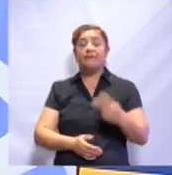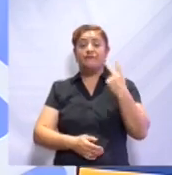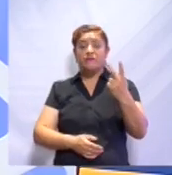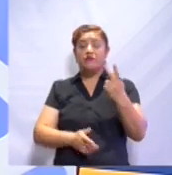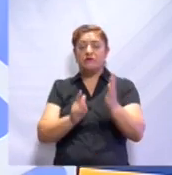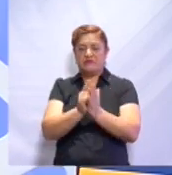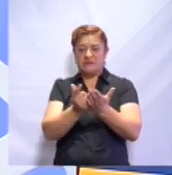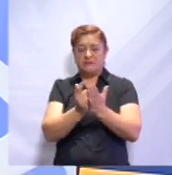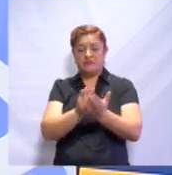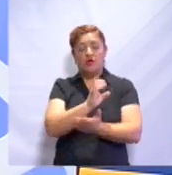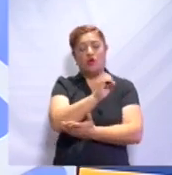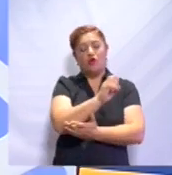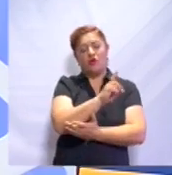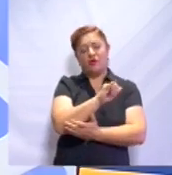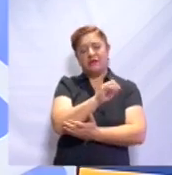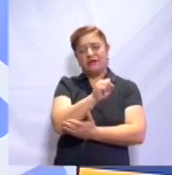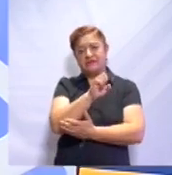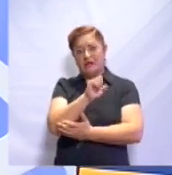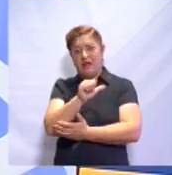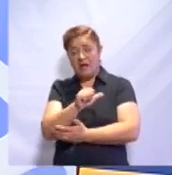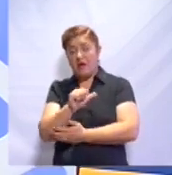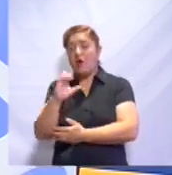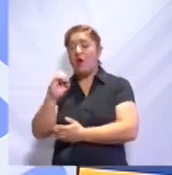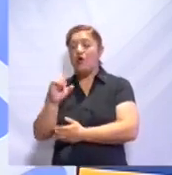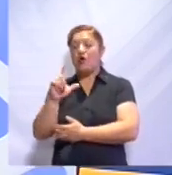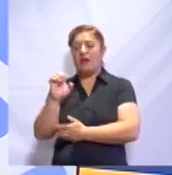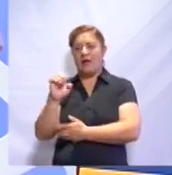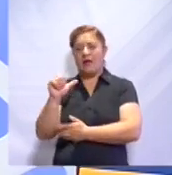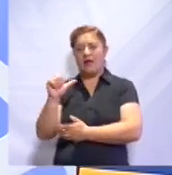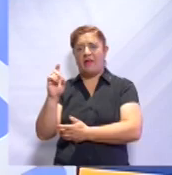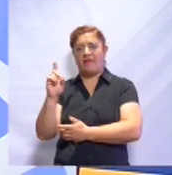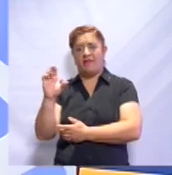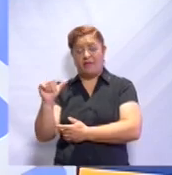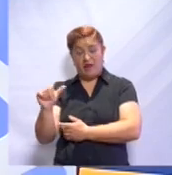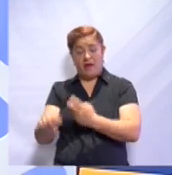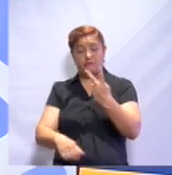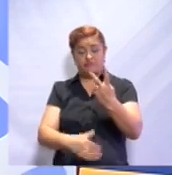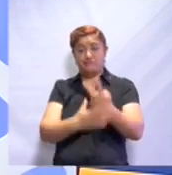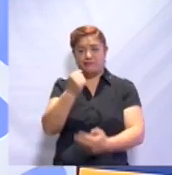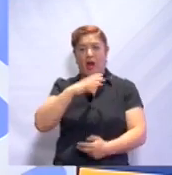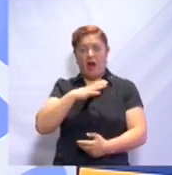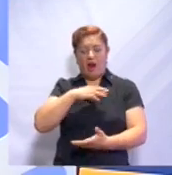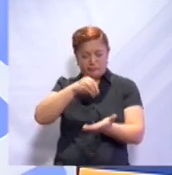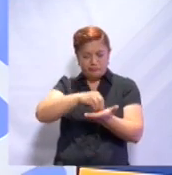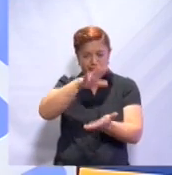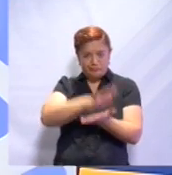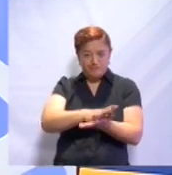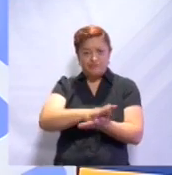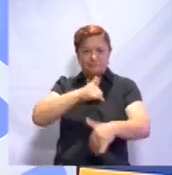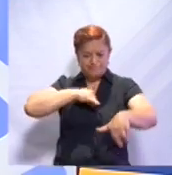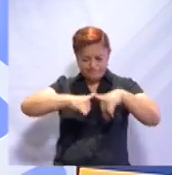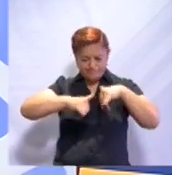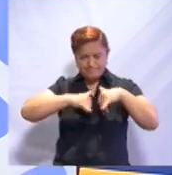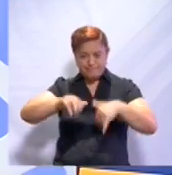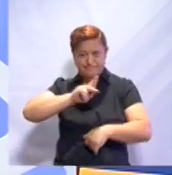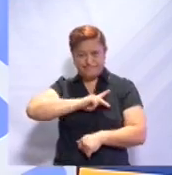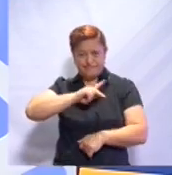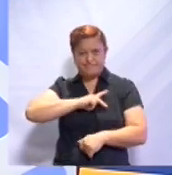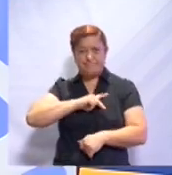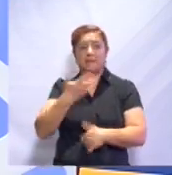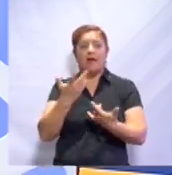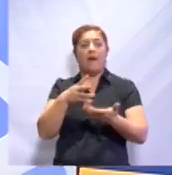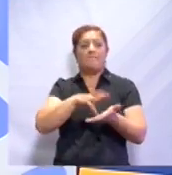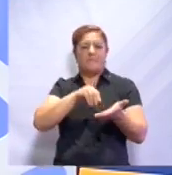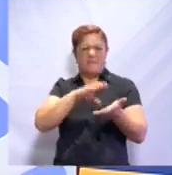La Odisea y en La Leada. Ellos los ocupaban para poder explorar y poder plasmar en nuestro papel dónde